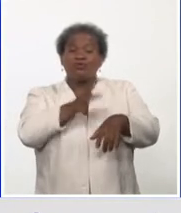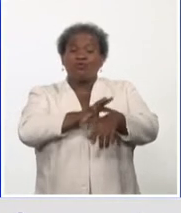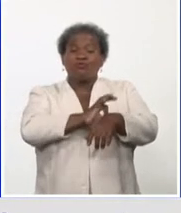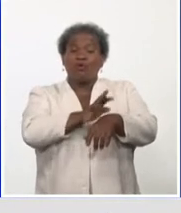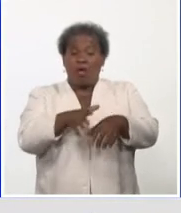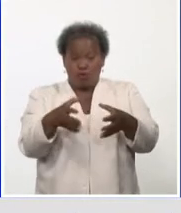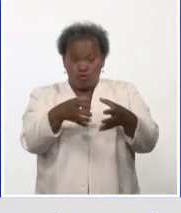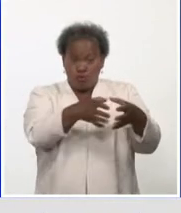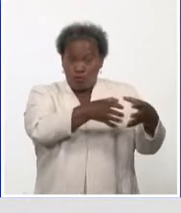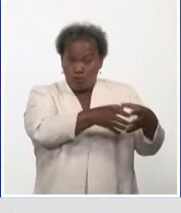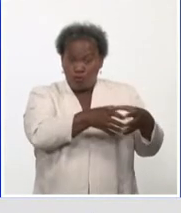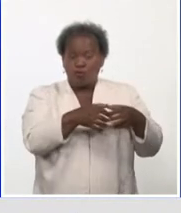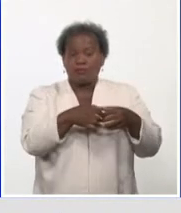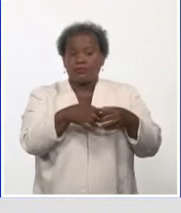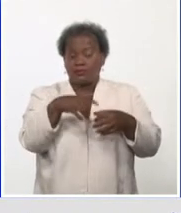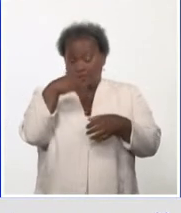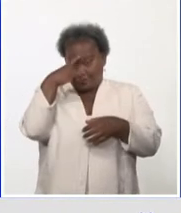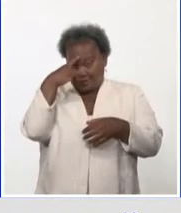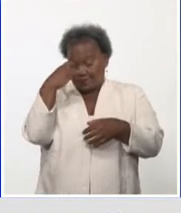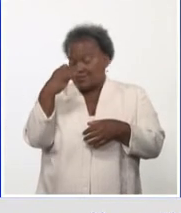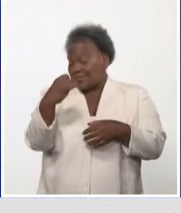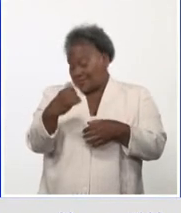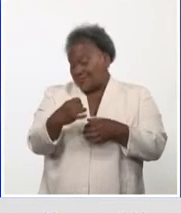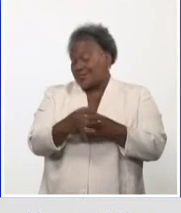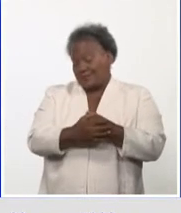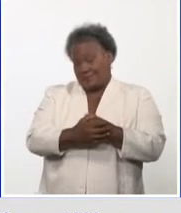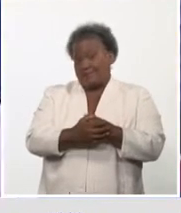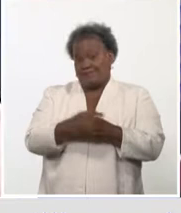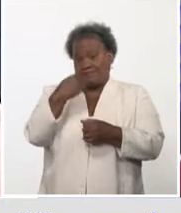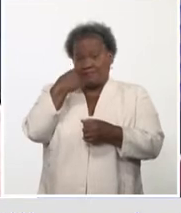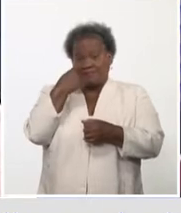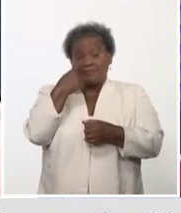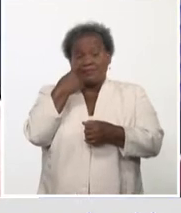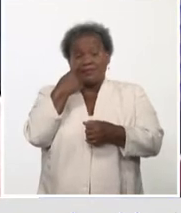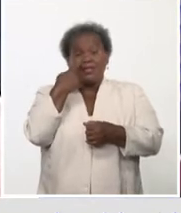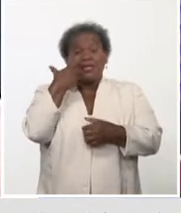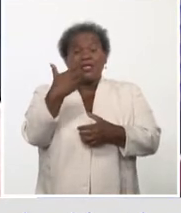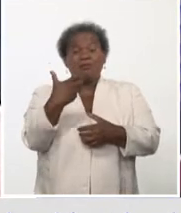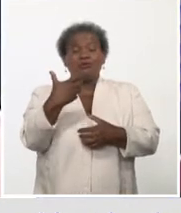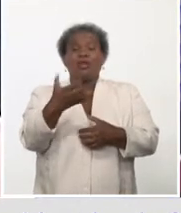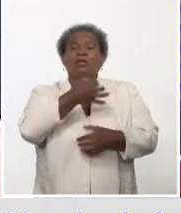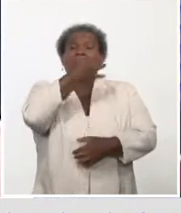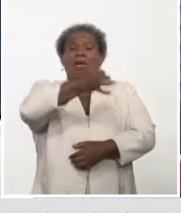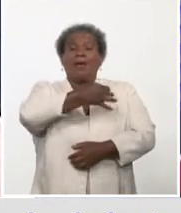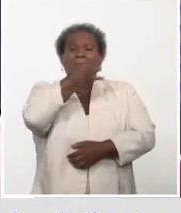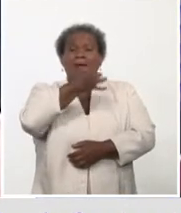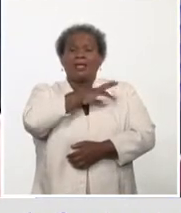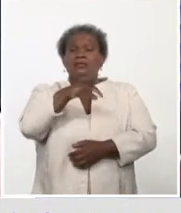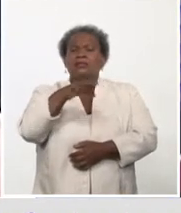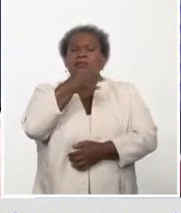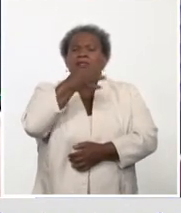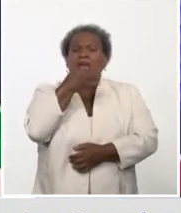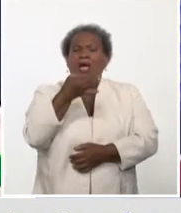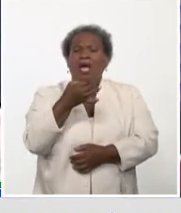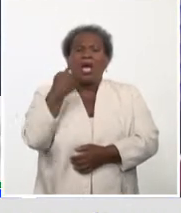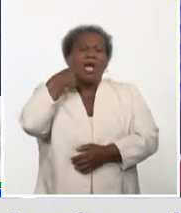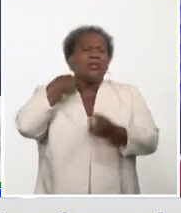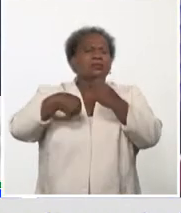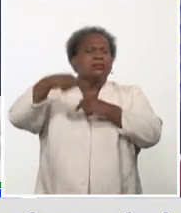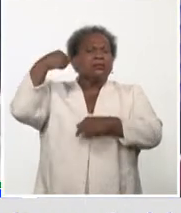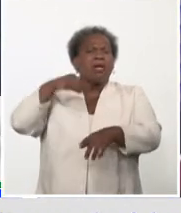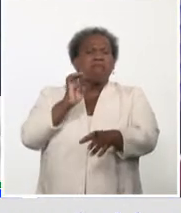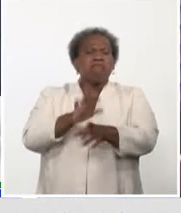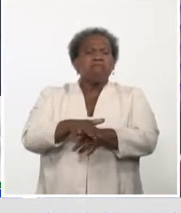Sí, mire, es importante comunicar que, bueno, y lo hemos dicho ya en otras ocasiones, el año pasado desde que comienza la epidemia